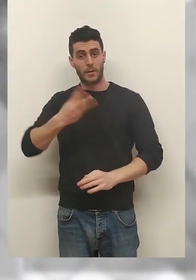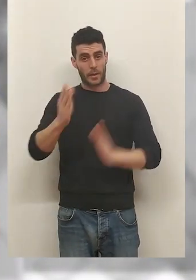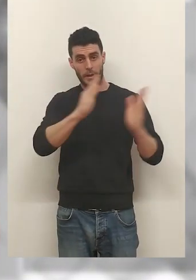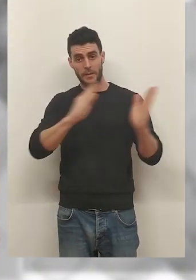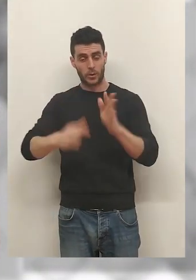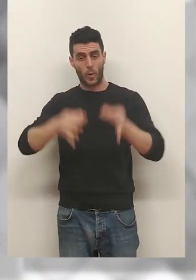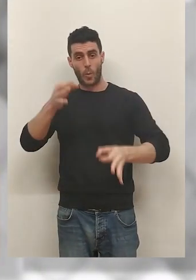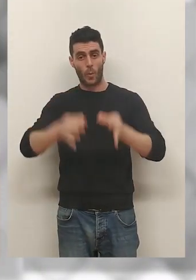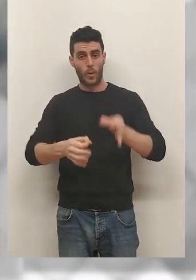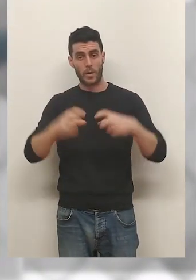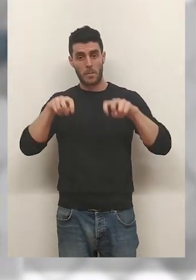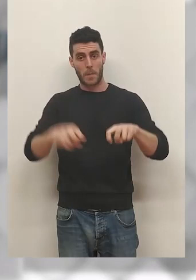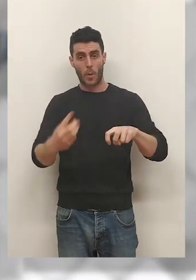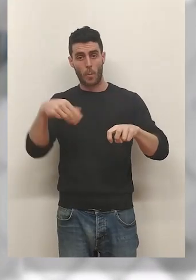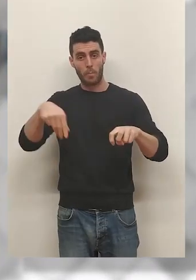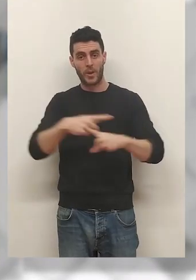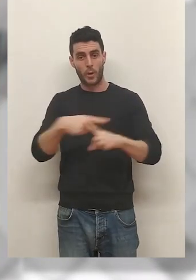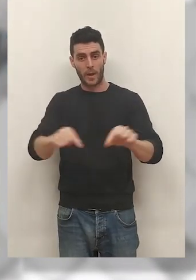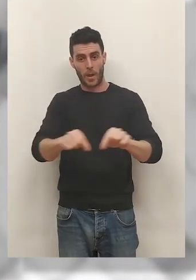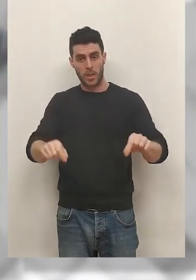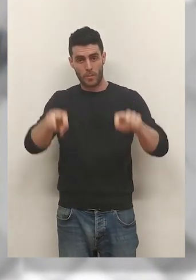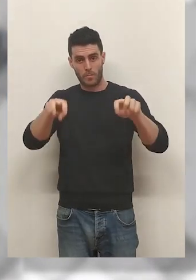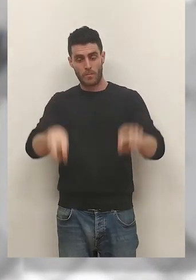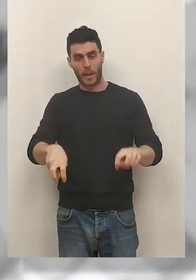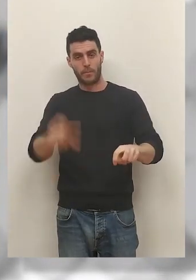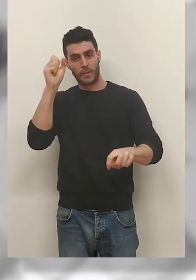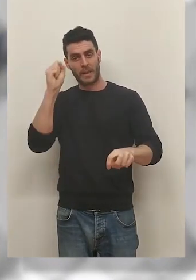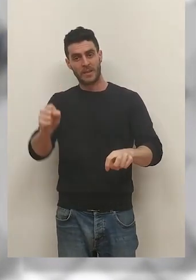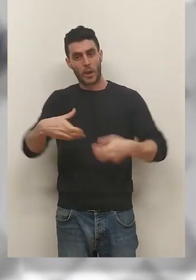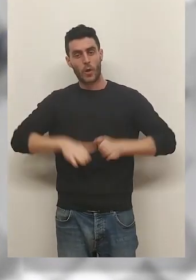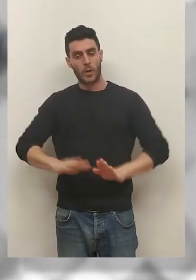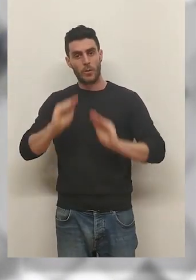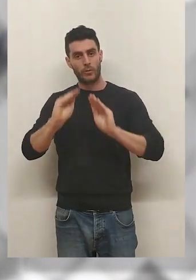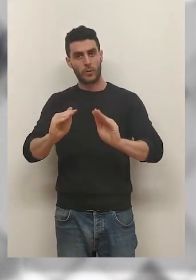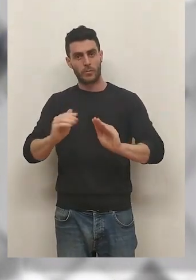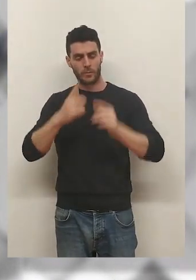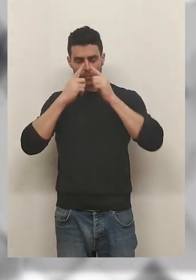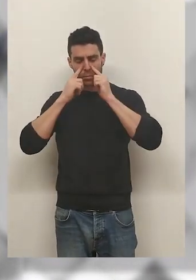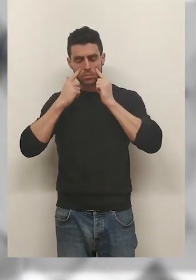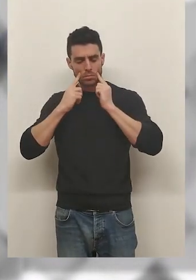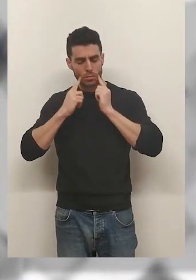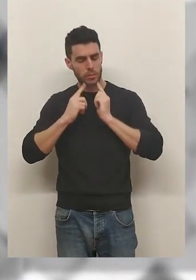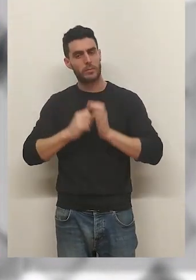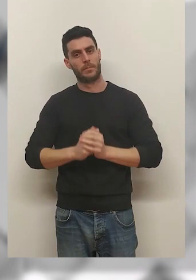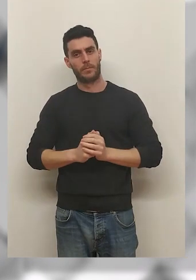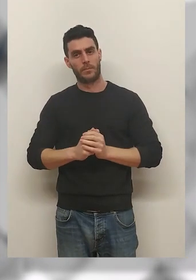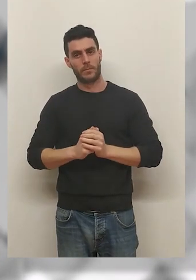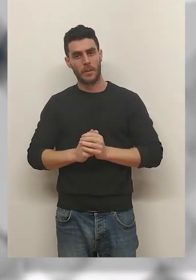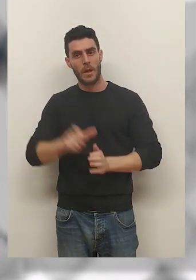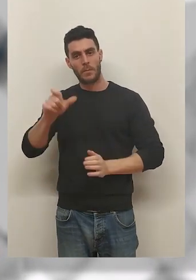en la tercera sesión del juicio se ha sentado a metro y medio del presunto asesino de su hijo. Y no ha podido contener las lágrimas.